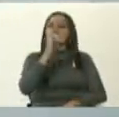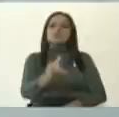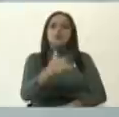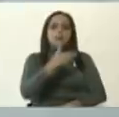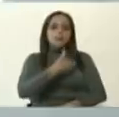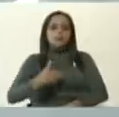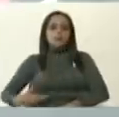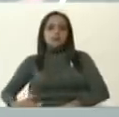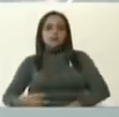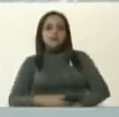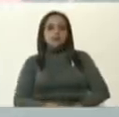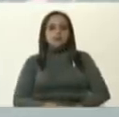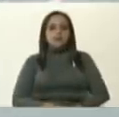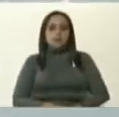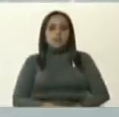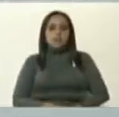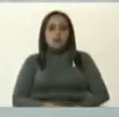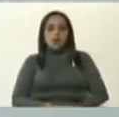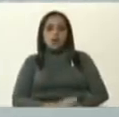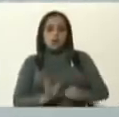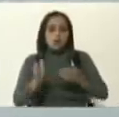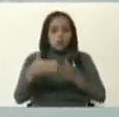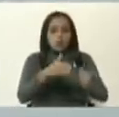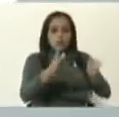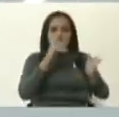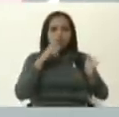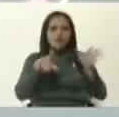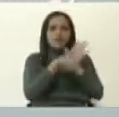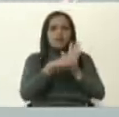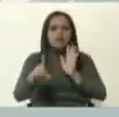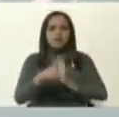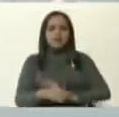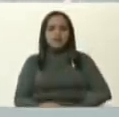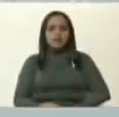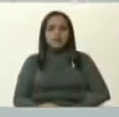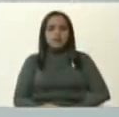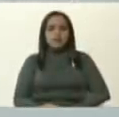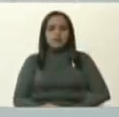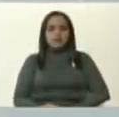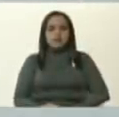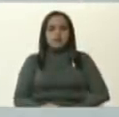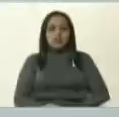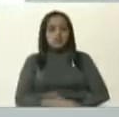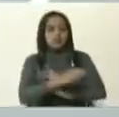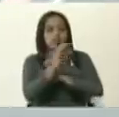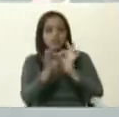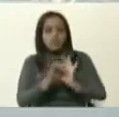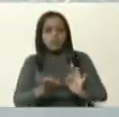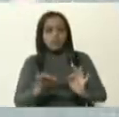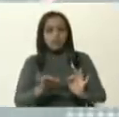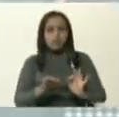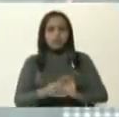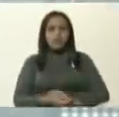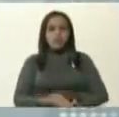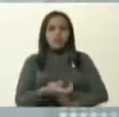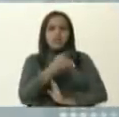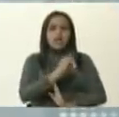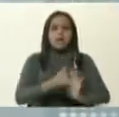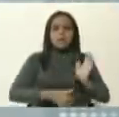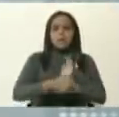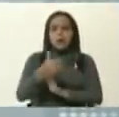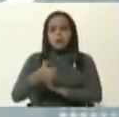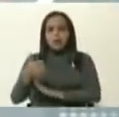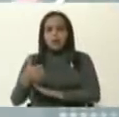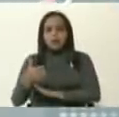Las trochas son el principal vector de impulso de los casos que están